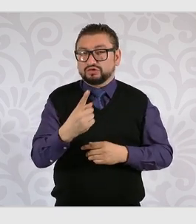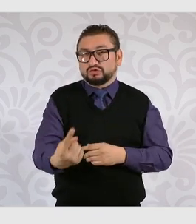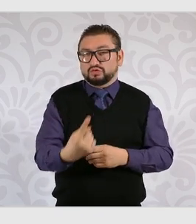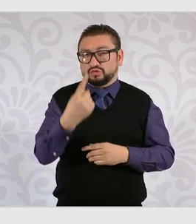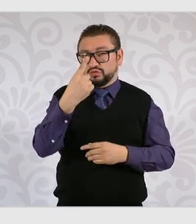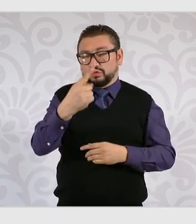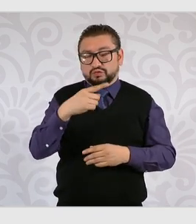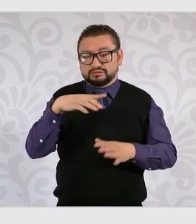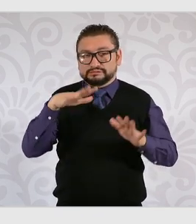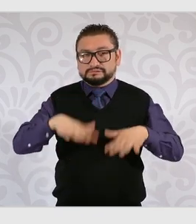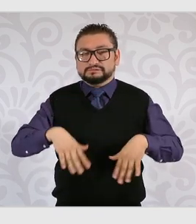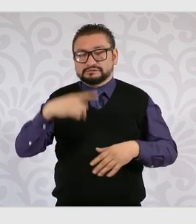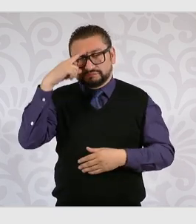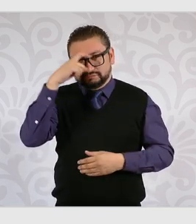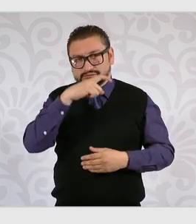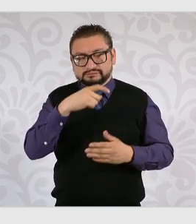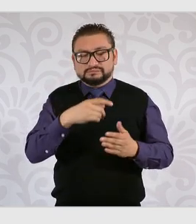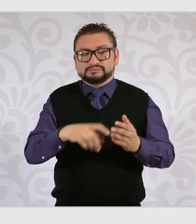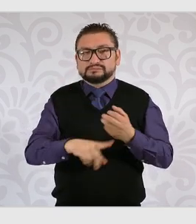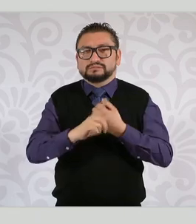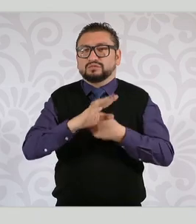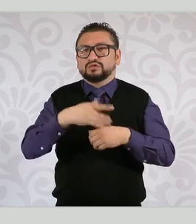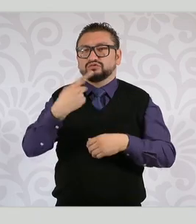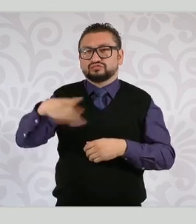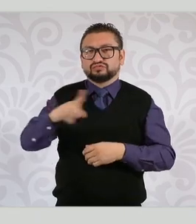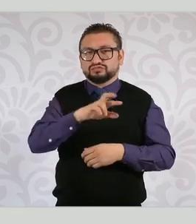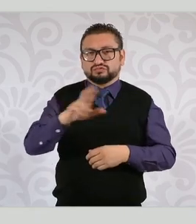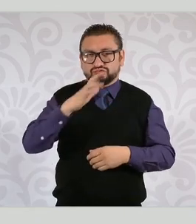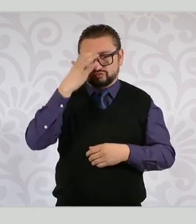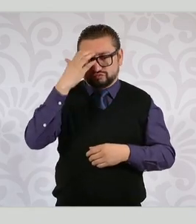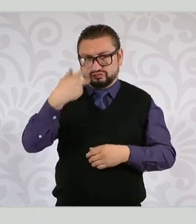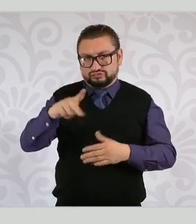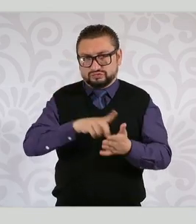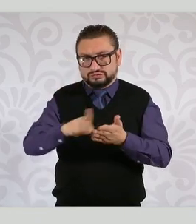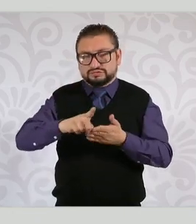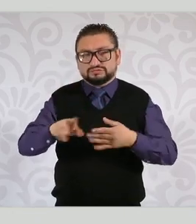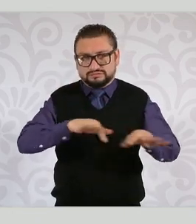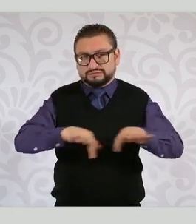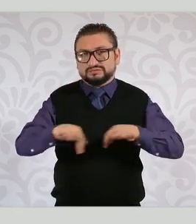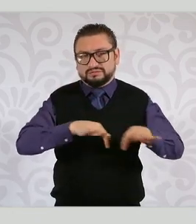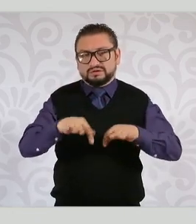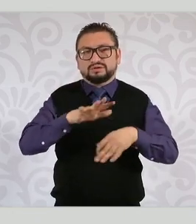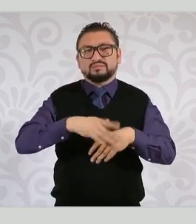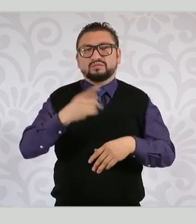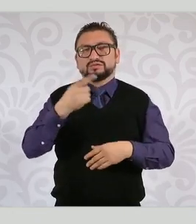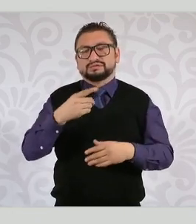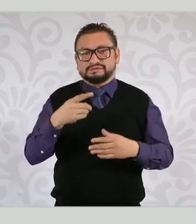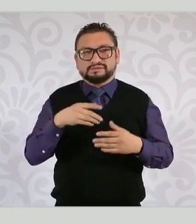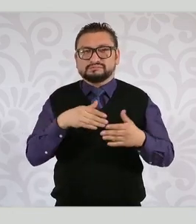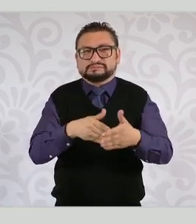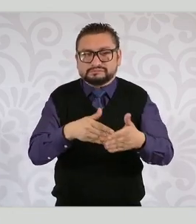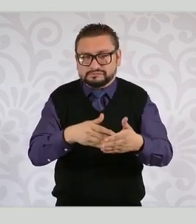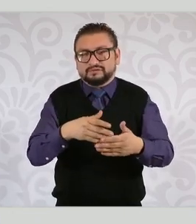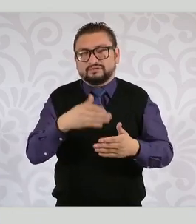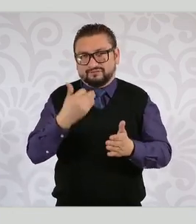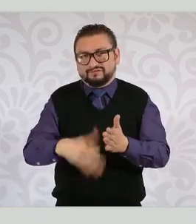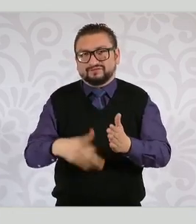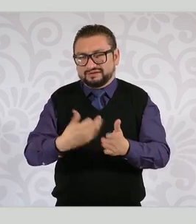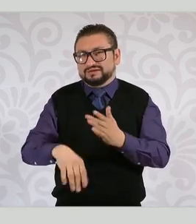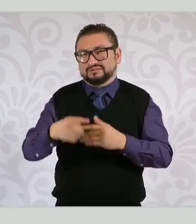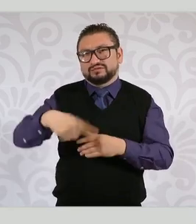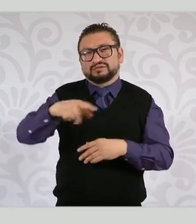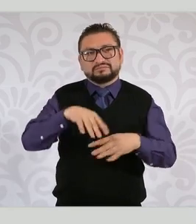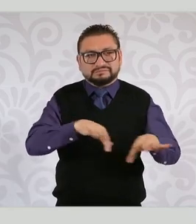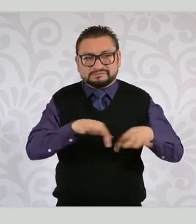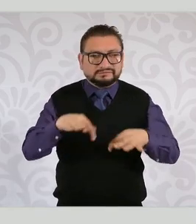uno de los desafíos de este sector es el reconocimiento de los derechos laborales de las personas trabajadoras, pues es muy limitado lo que precariza su